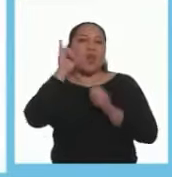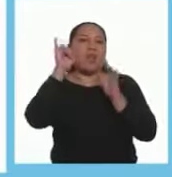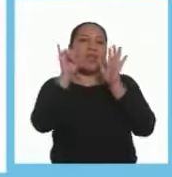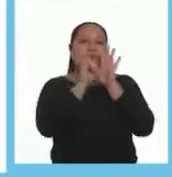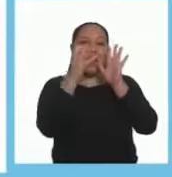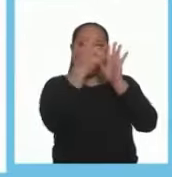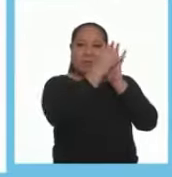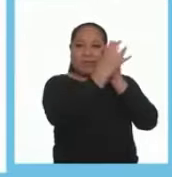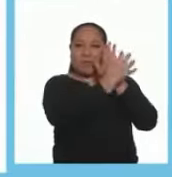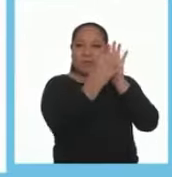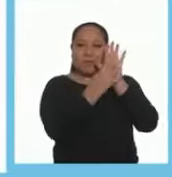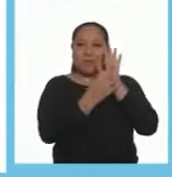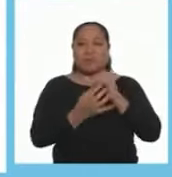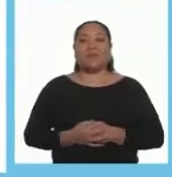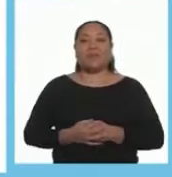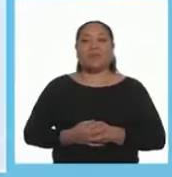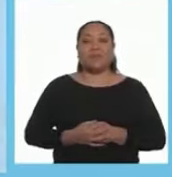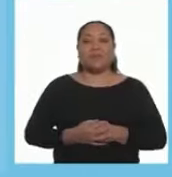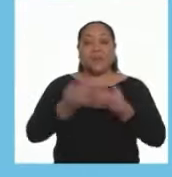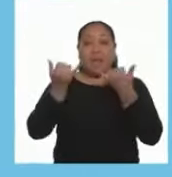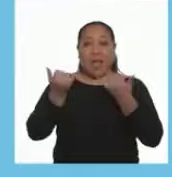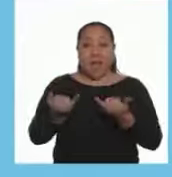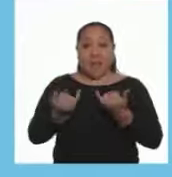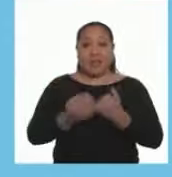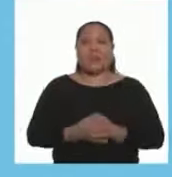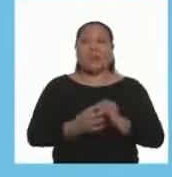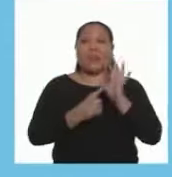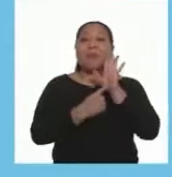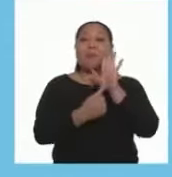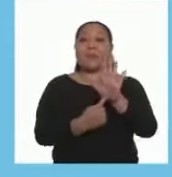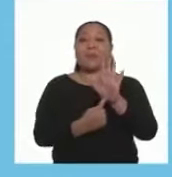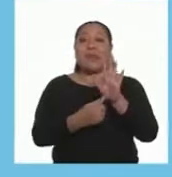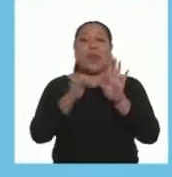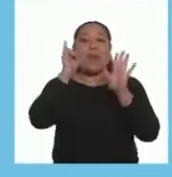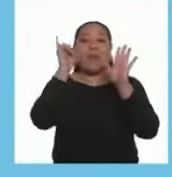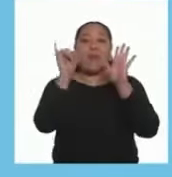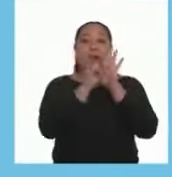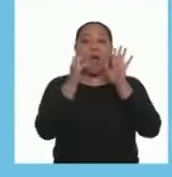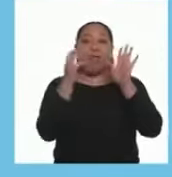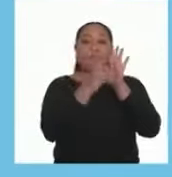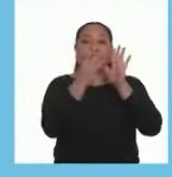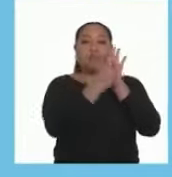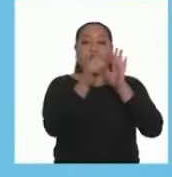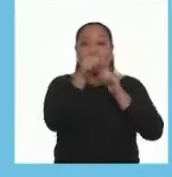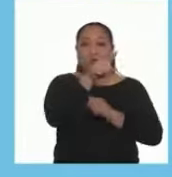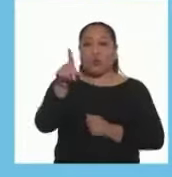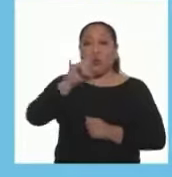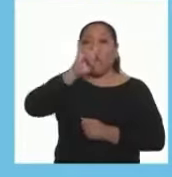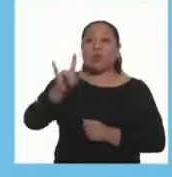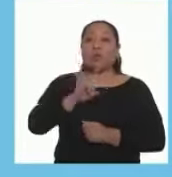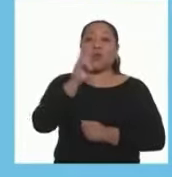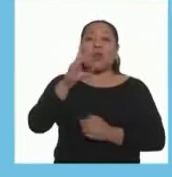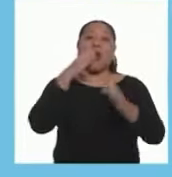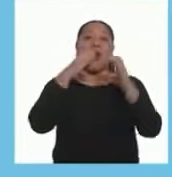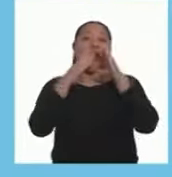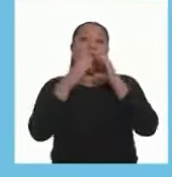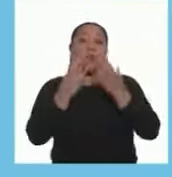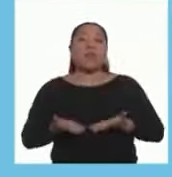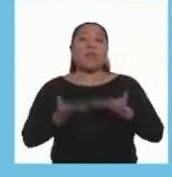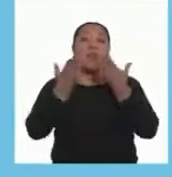Aprendemos a usar Los pictogramas A continuación Les presentaré Los pictogramas Que